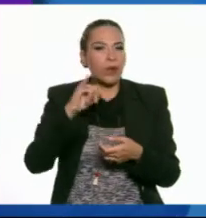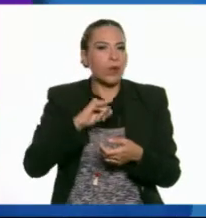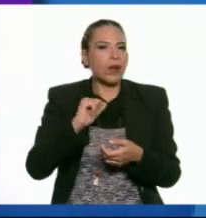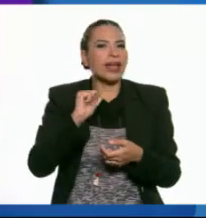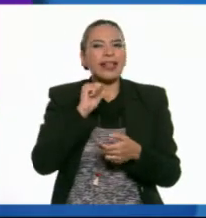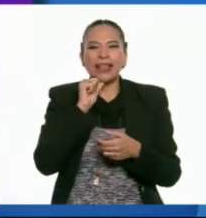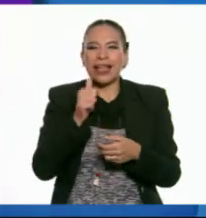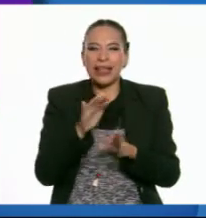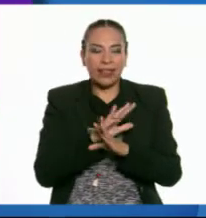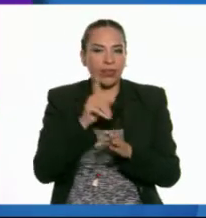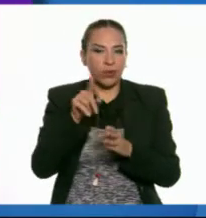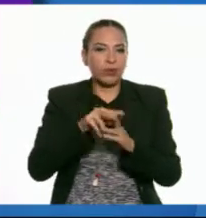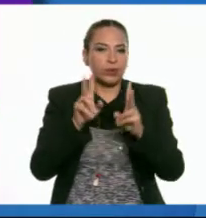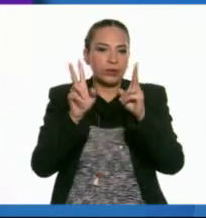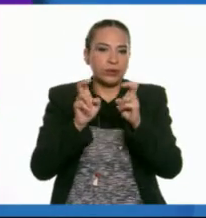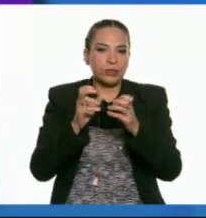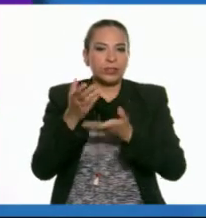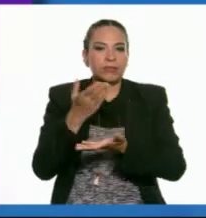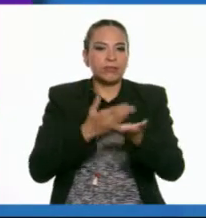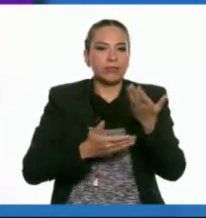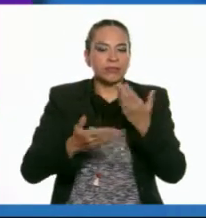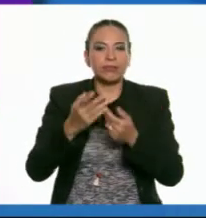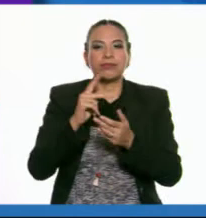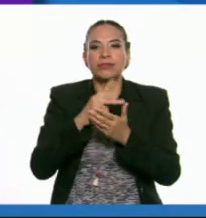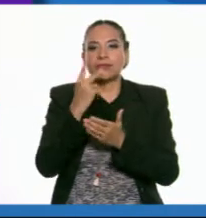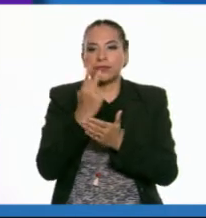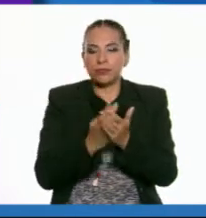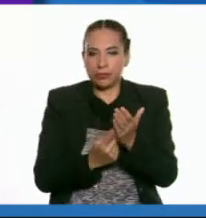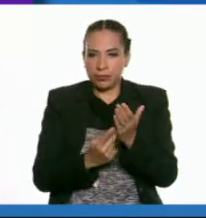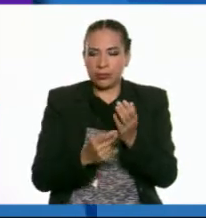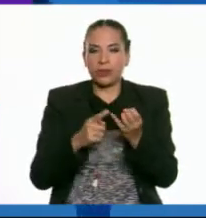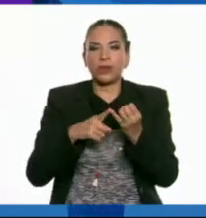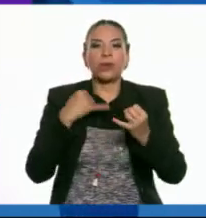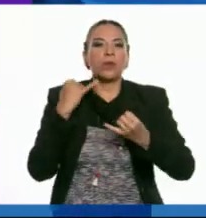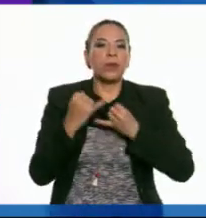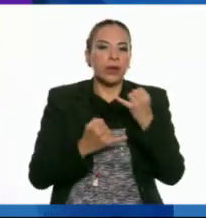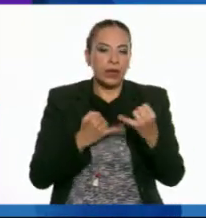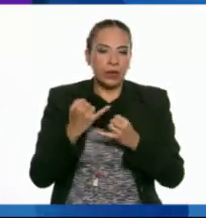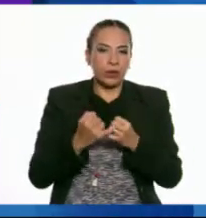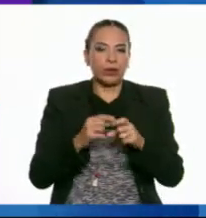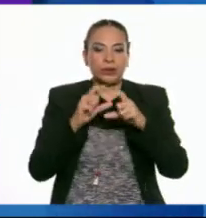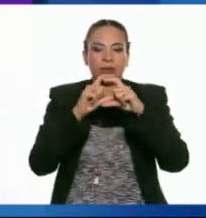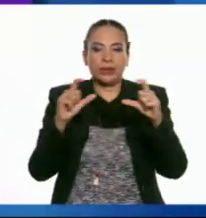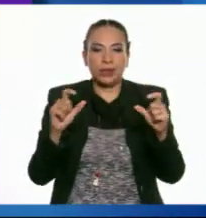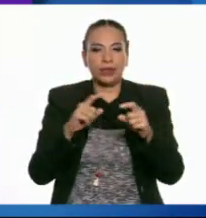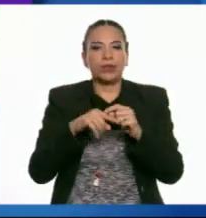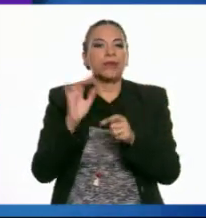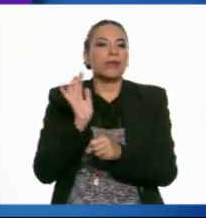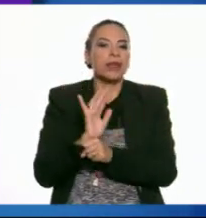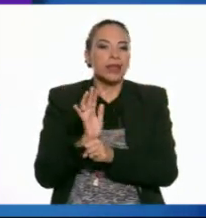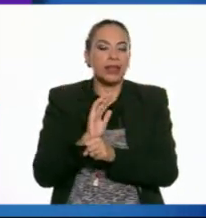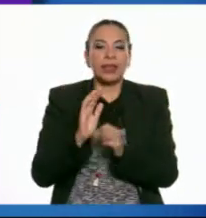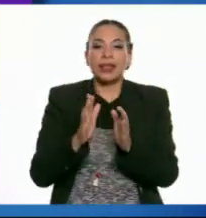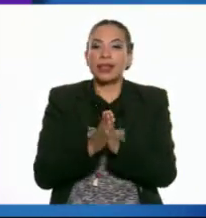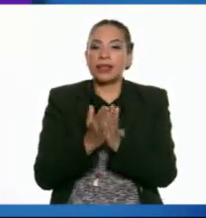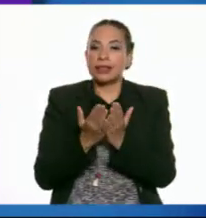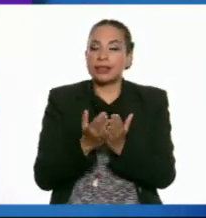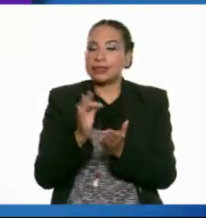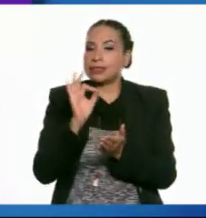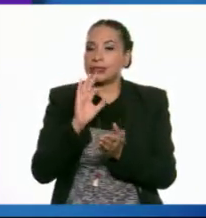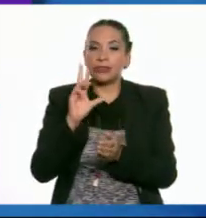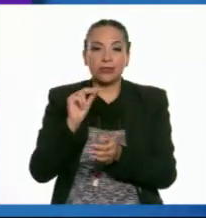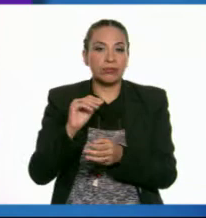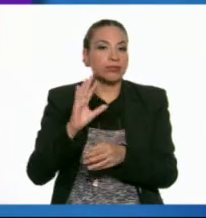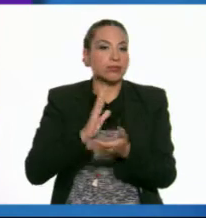motivo descargues o compartas programas, juegos, textos, películas o libros si